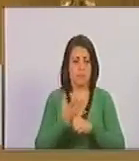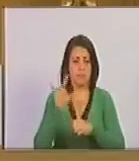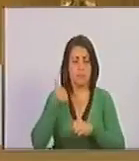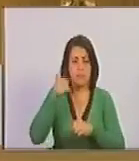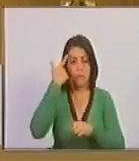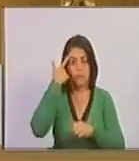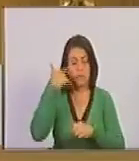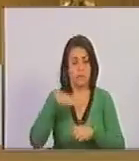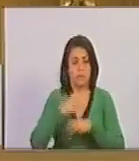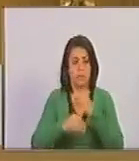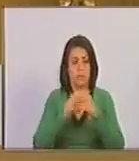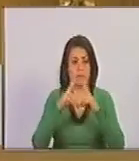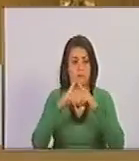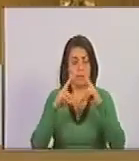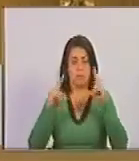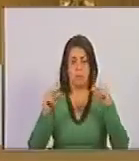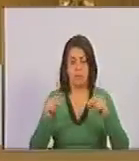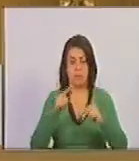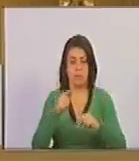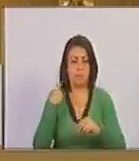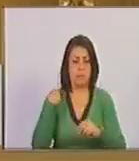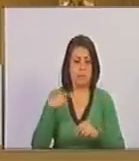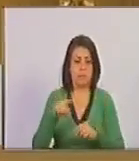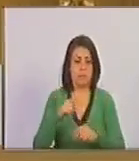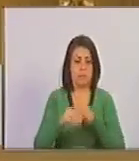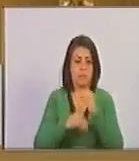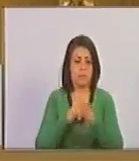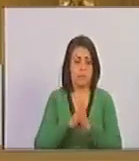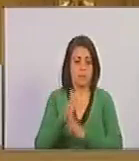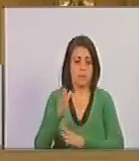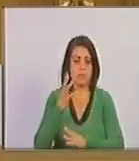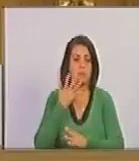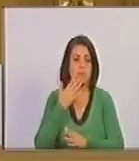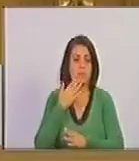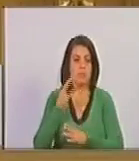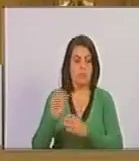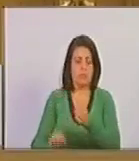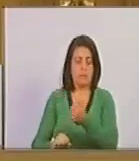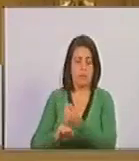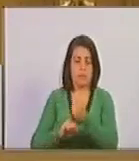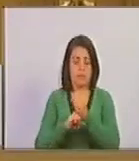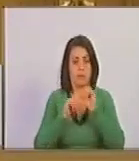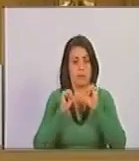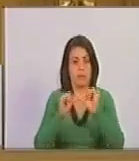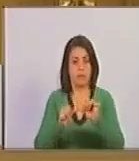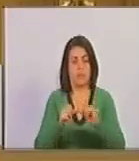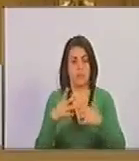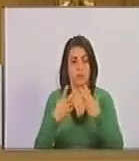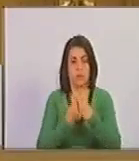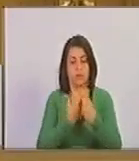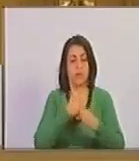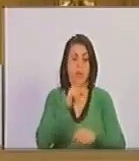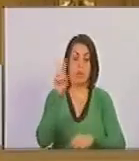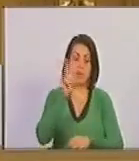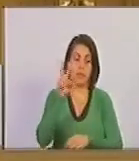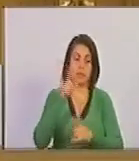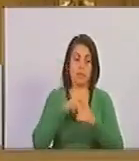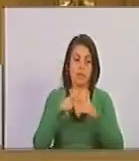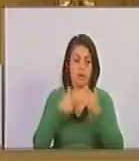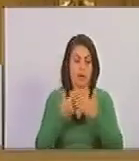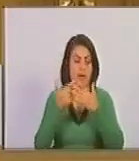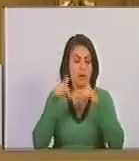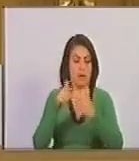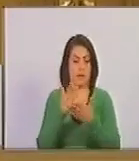yo creo que Nicaragua tiene que ser un ejemplo de solidaridad. Permanente. Y Venezuela ha